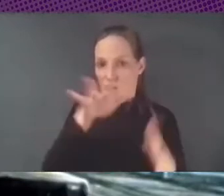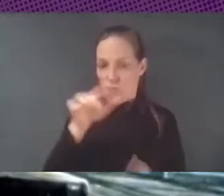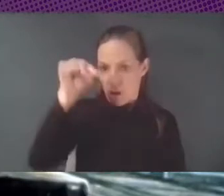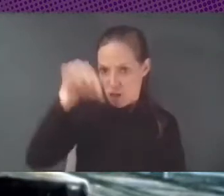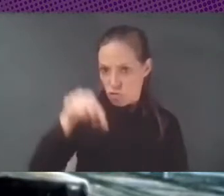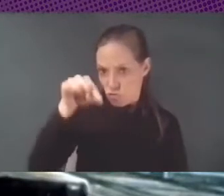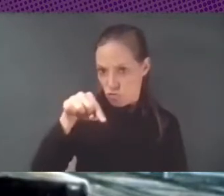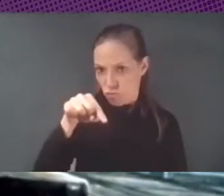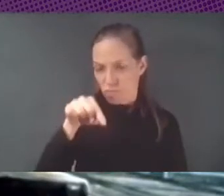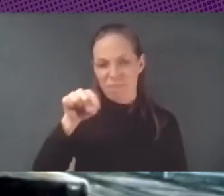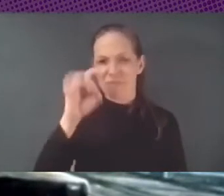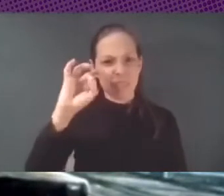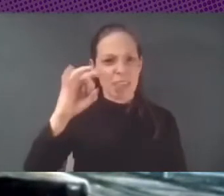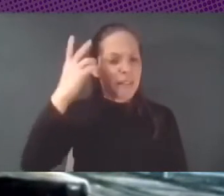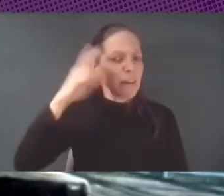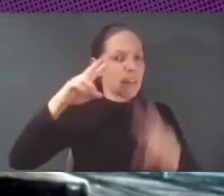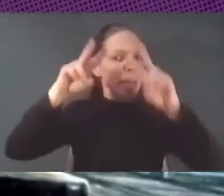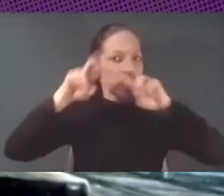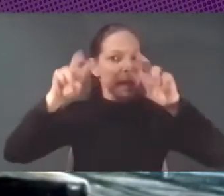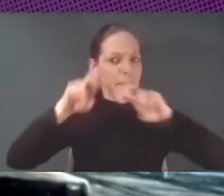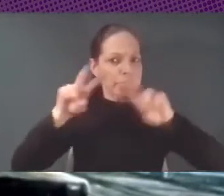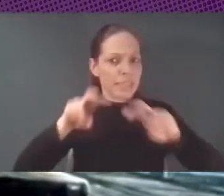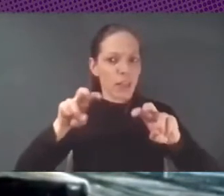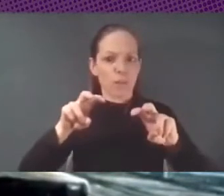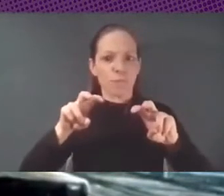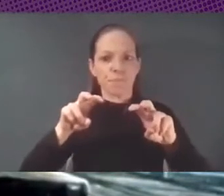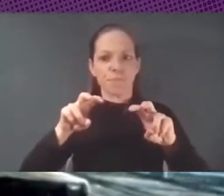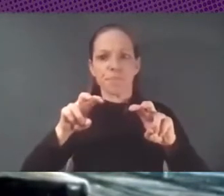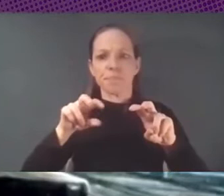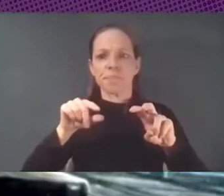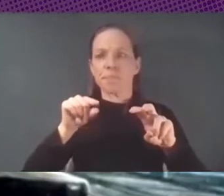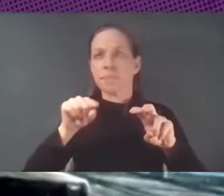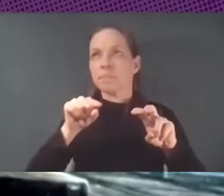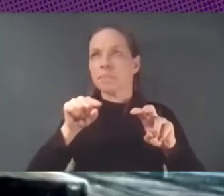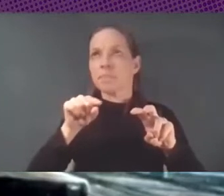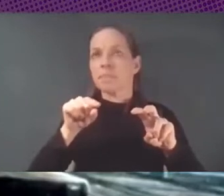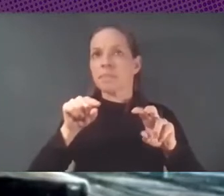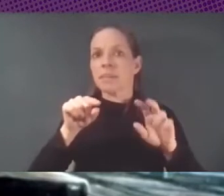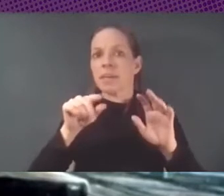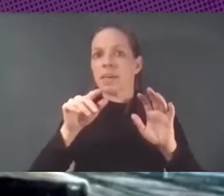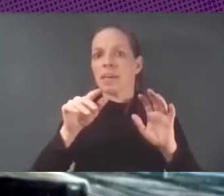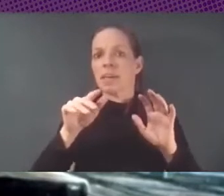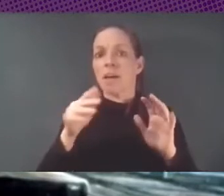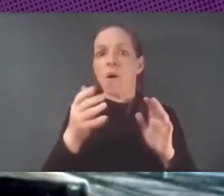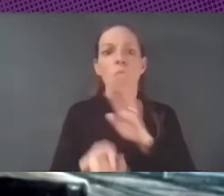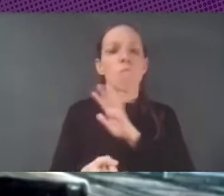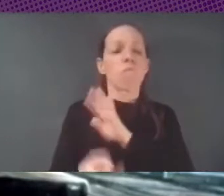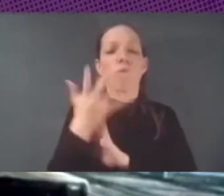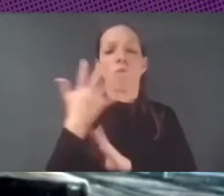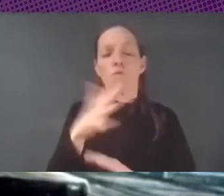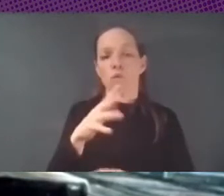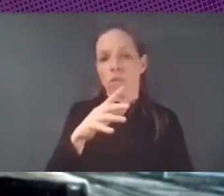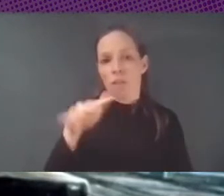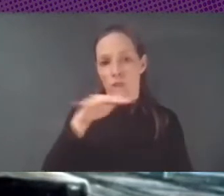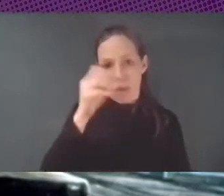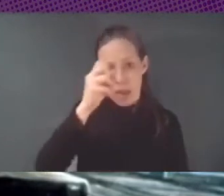un espacio, digamos, que nació en Cartagena en 2017 durante una